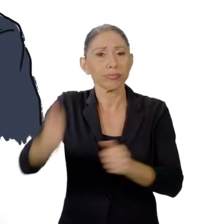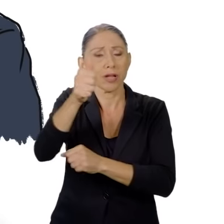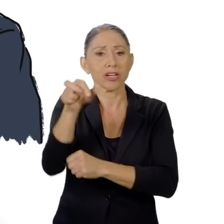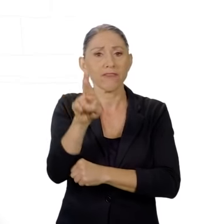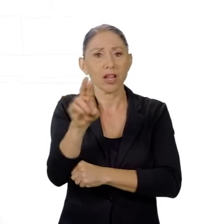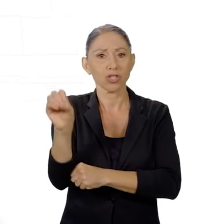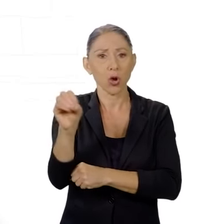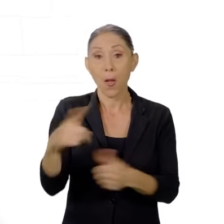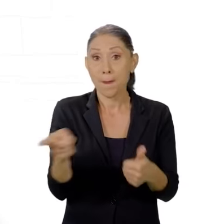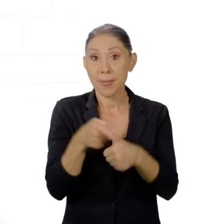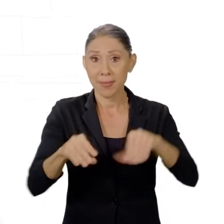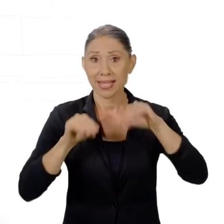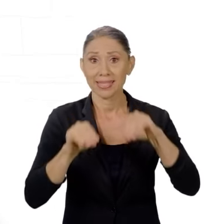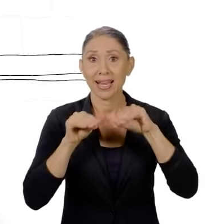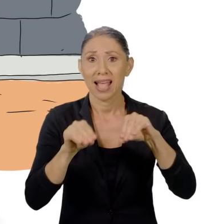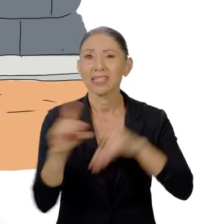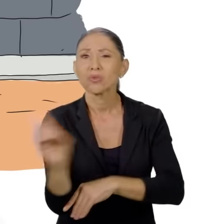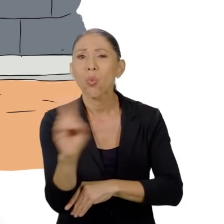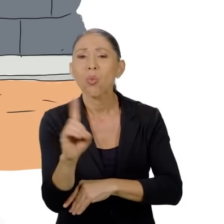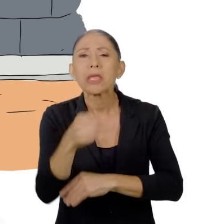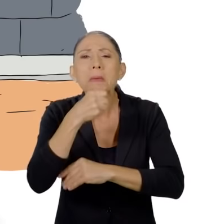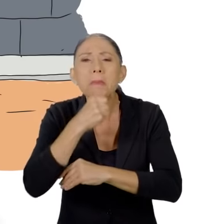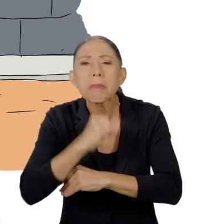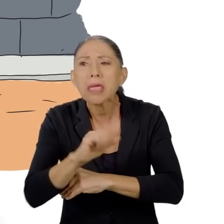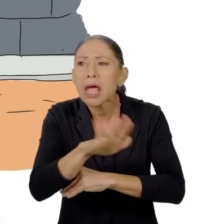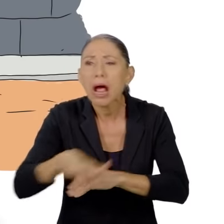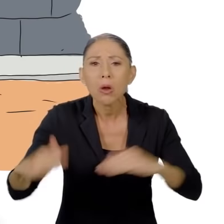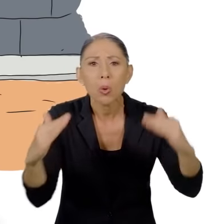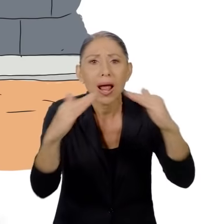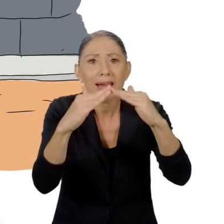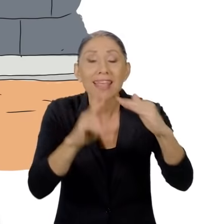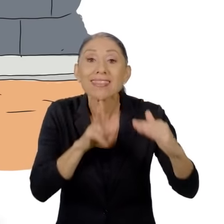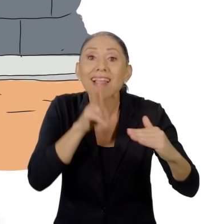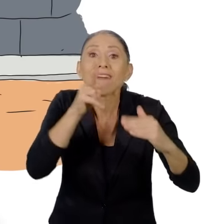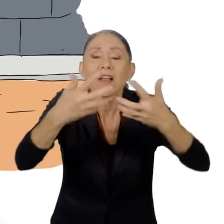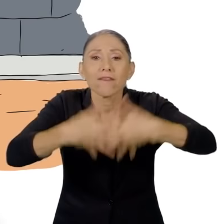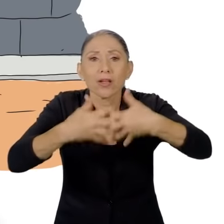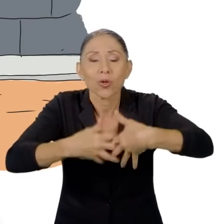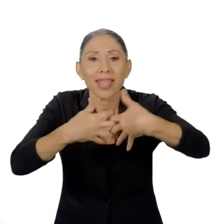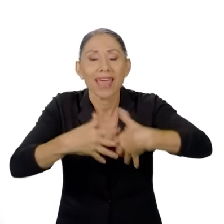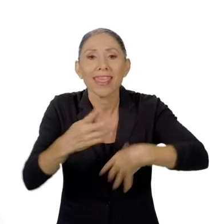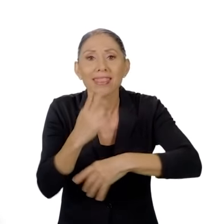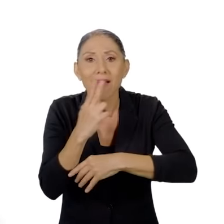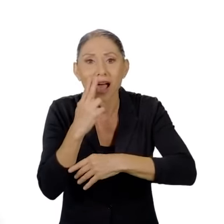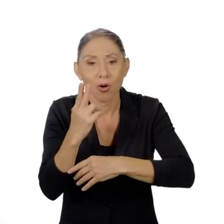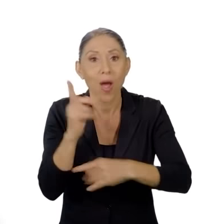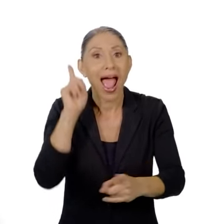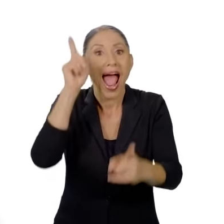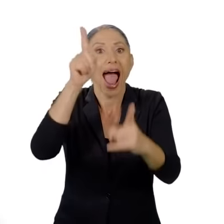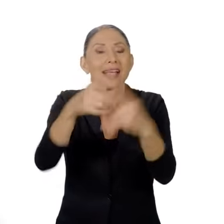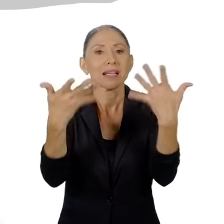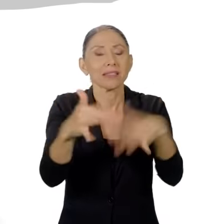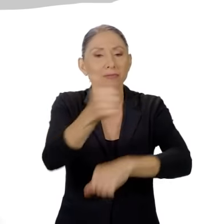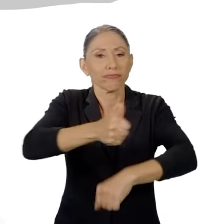Ocejo. Las primeras clases se impartían en una vieja bodega de la Real Factoría de Tabaco, hasta su ubicación